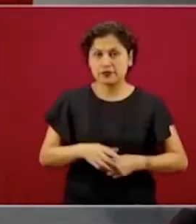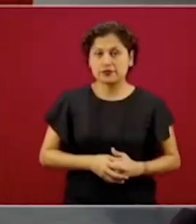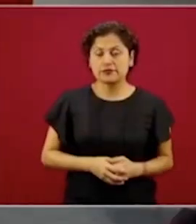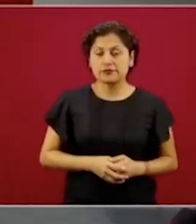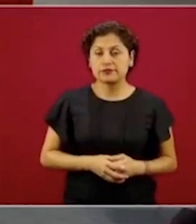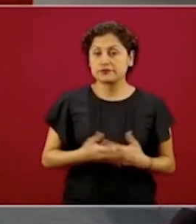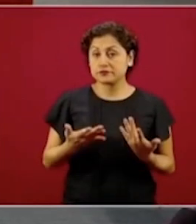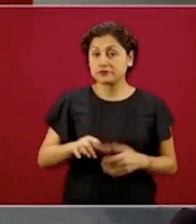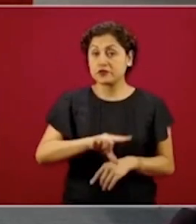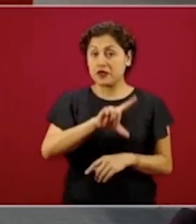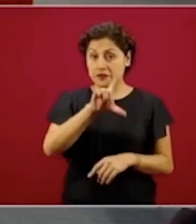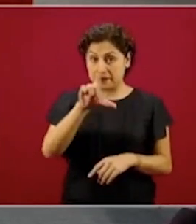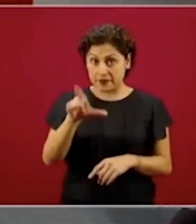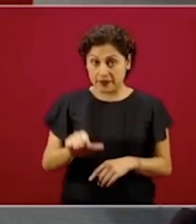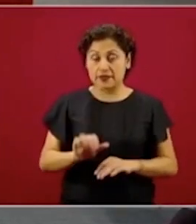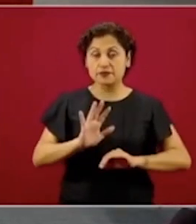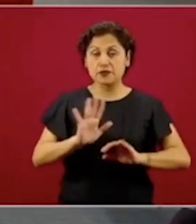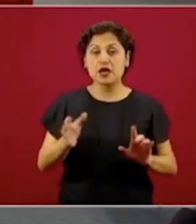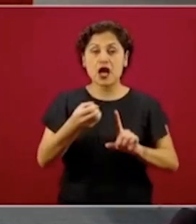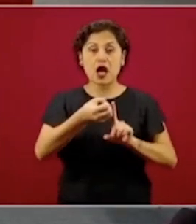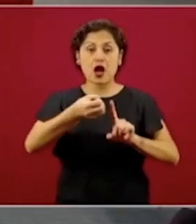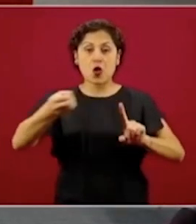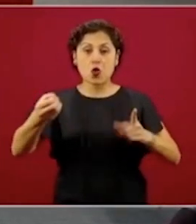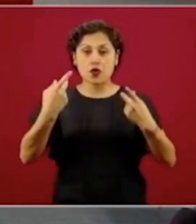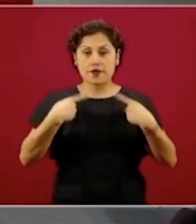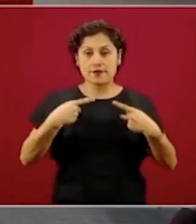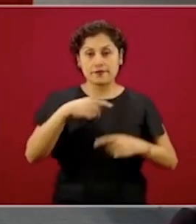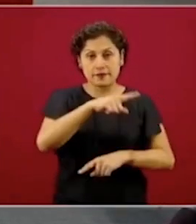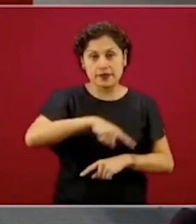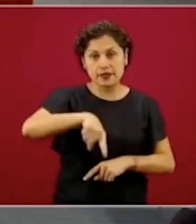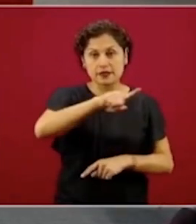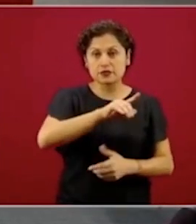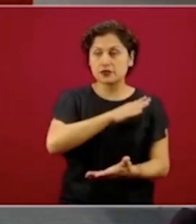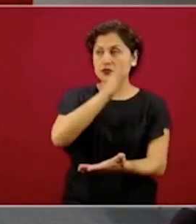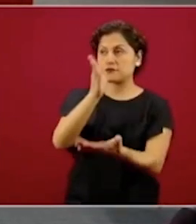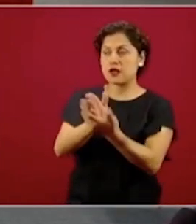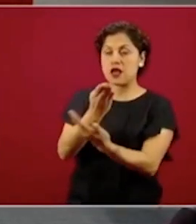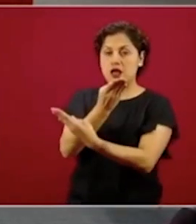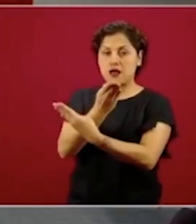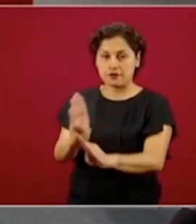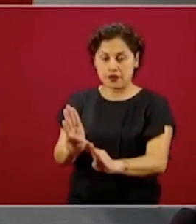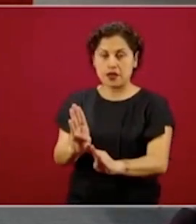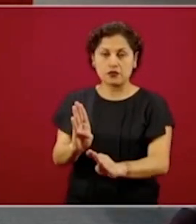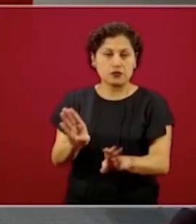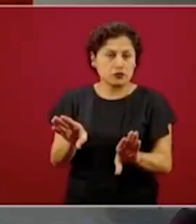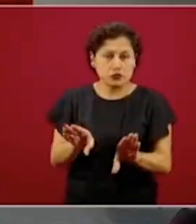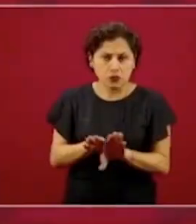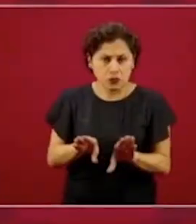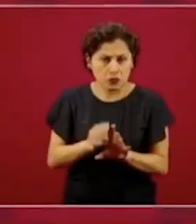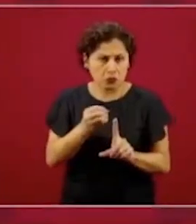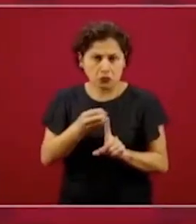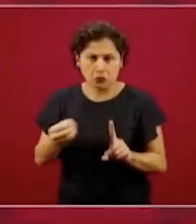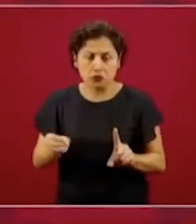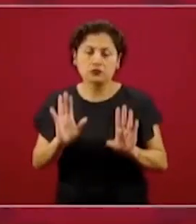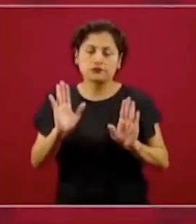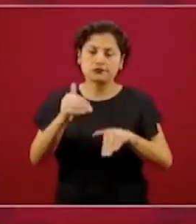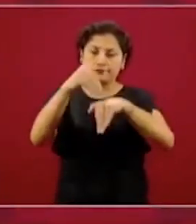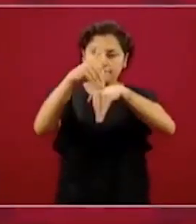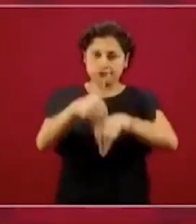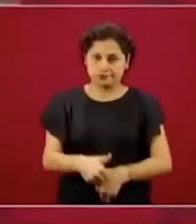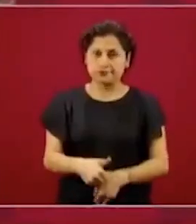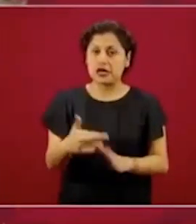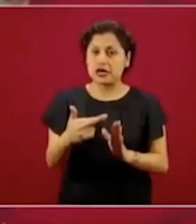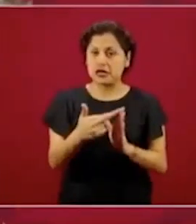beneficiarios vayan a las sucursales bancarias, respetando las reglas de la Jornada Nacional de Sana